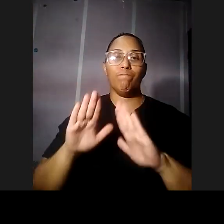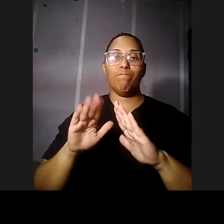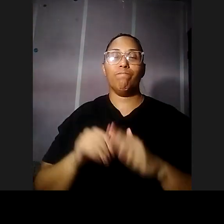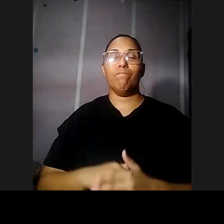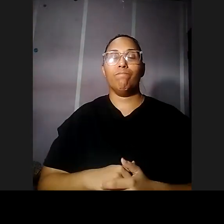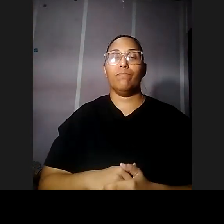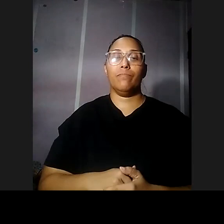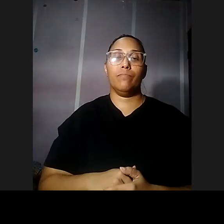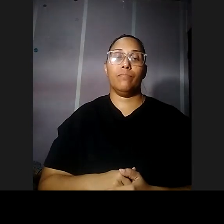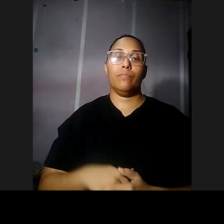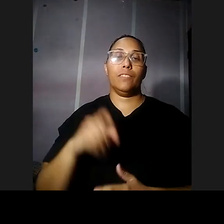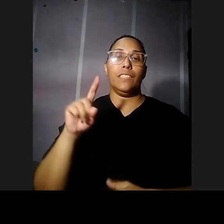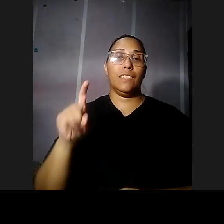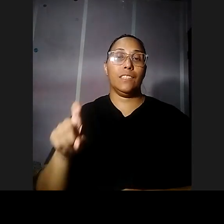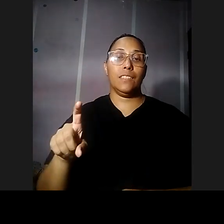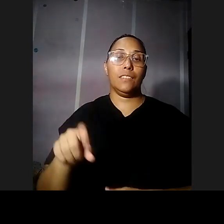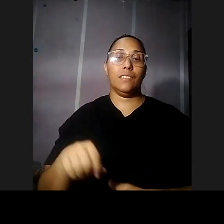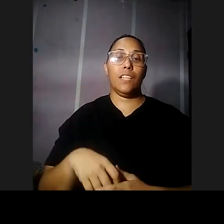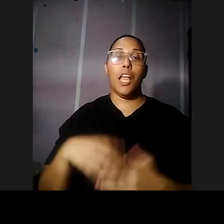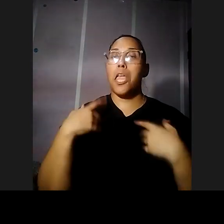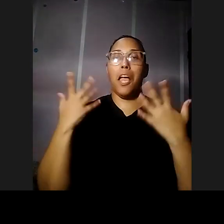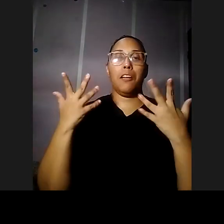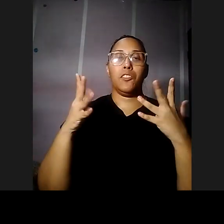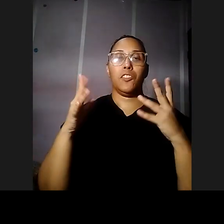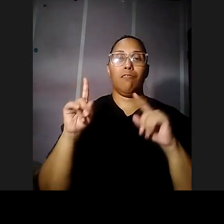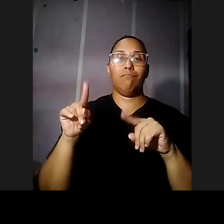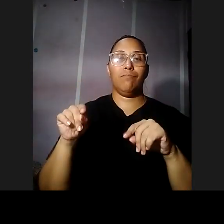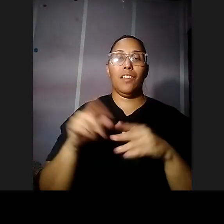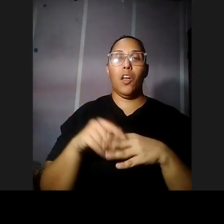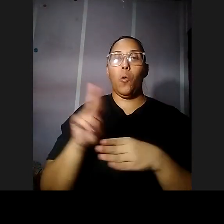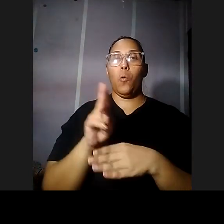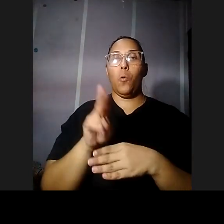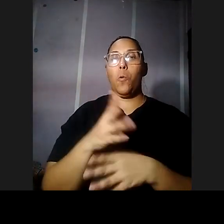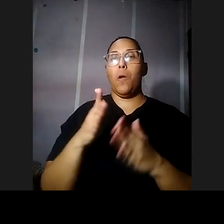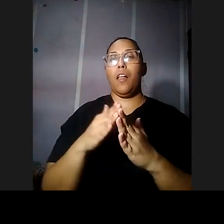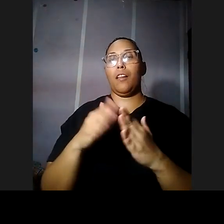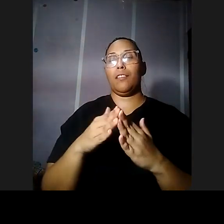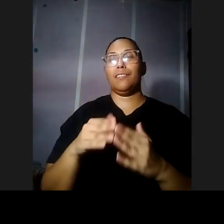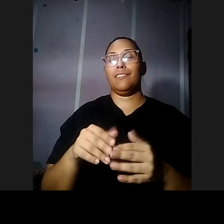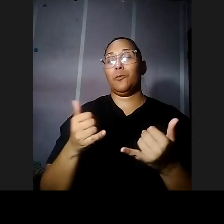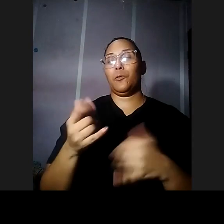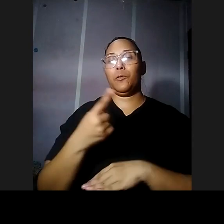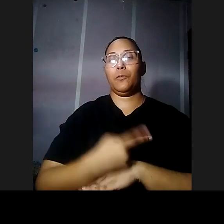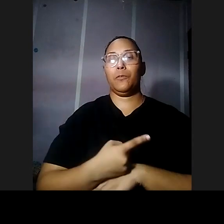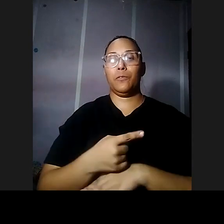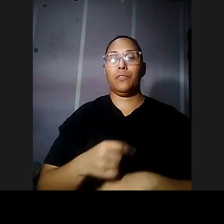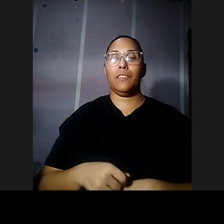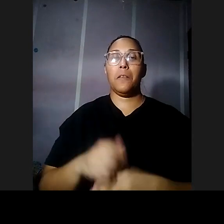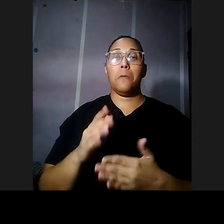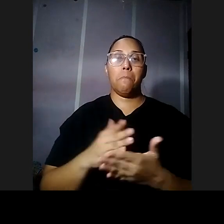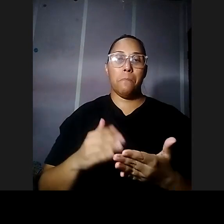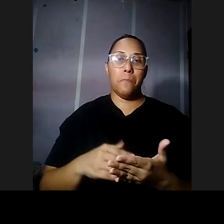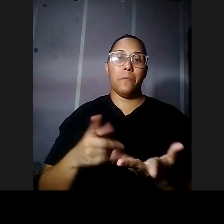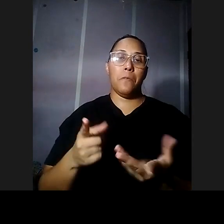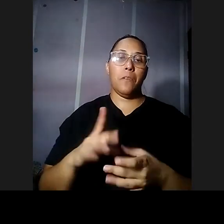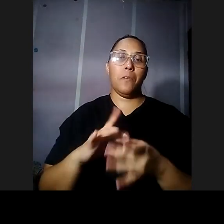la pregunta que iba a hacer ya la contestó que cuál otro uso se le da a la casa hoy en día es parte como comento es parte del